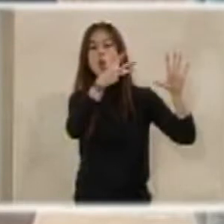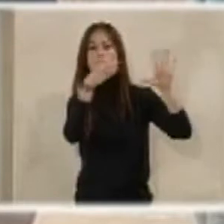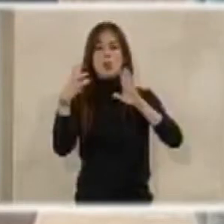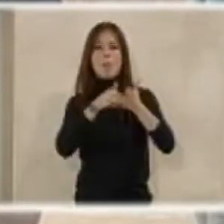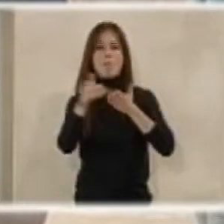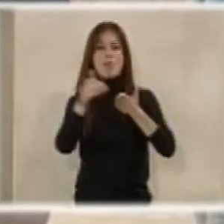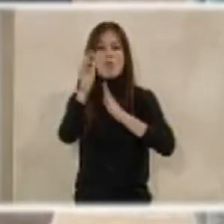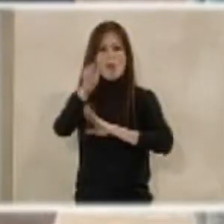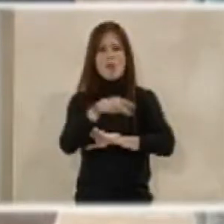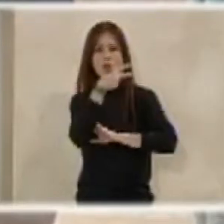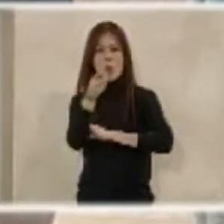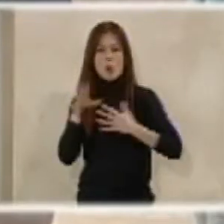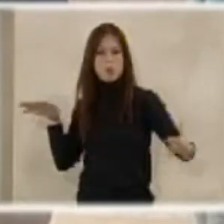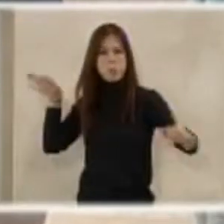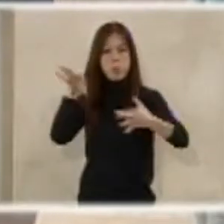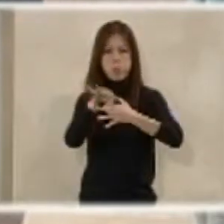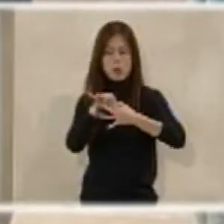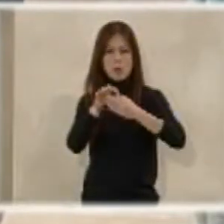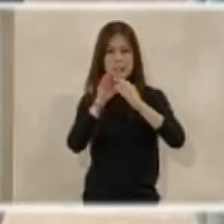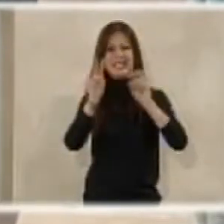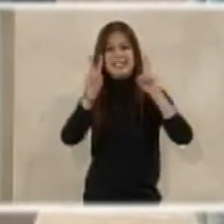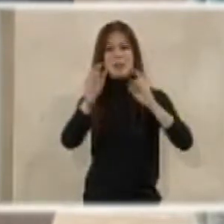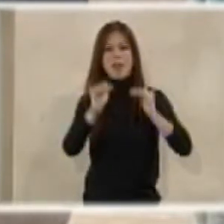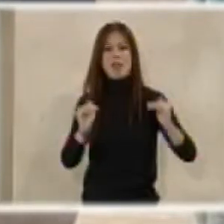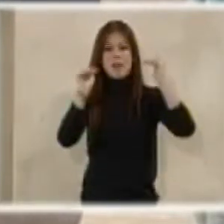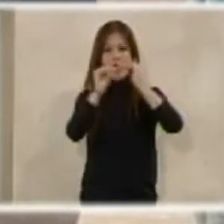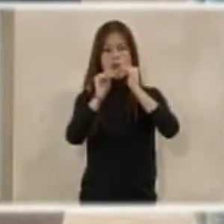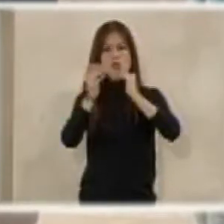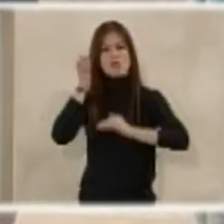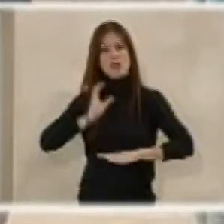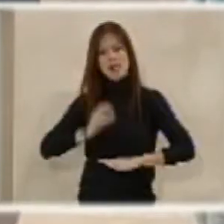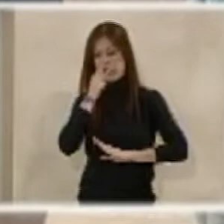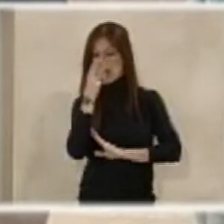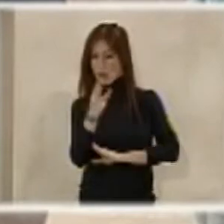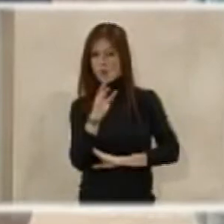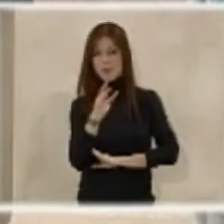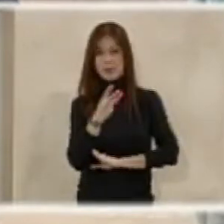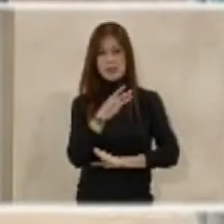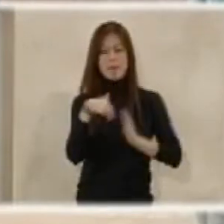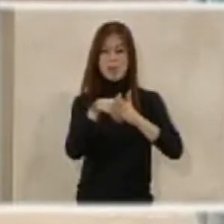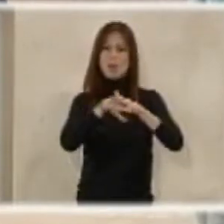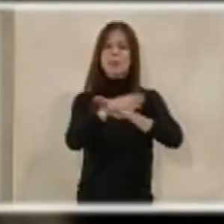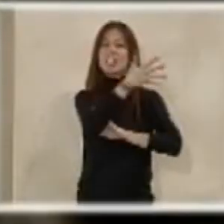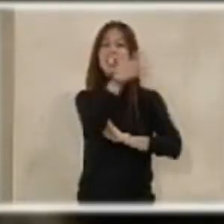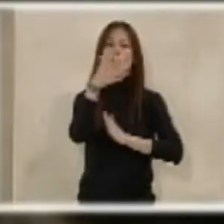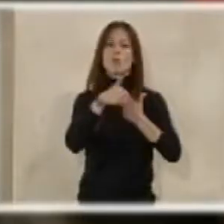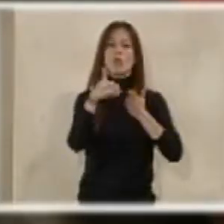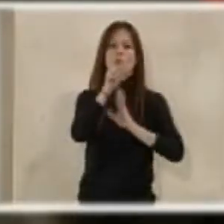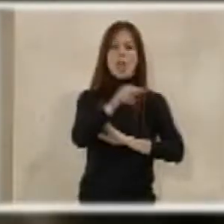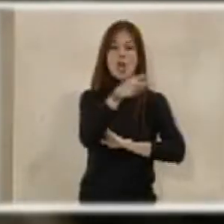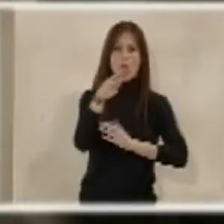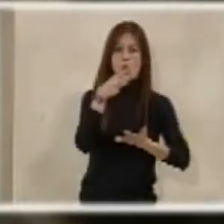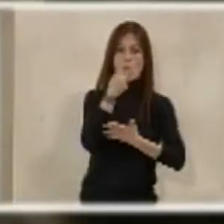millones de euros para esta equiparación salarial a tres años. 500 millones de euros en 2018,